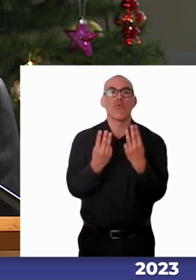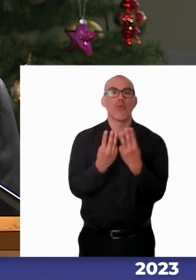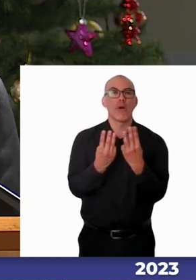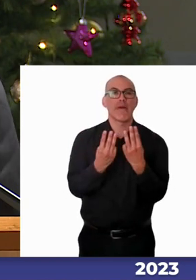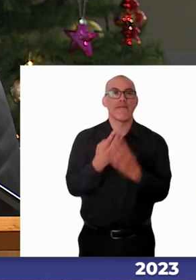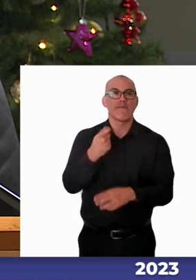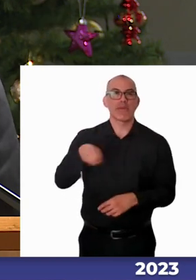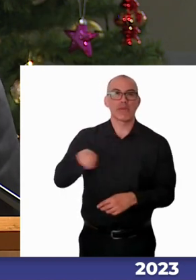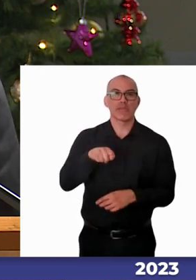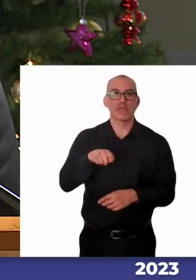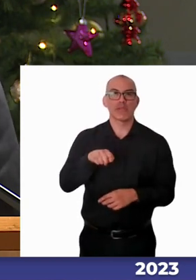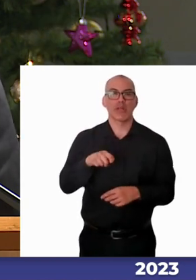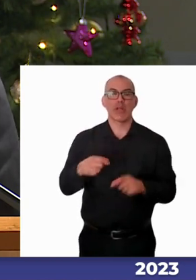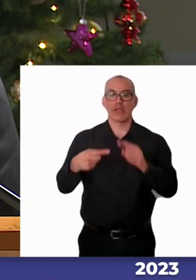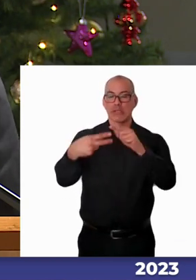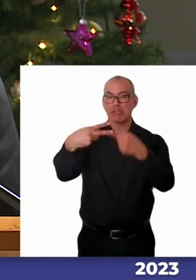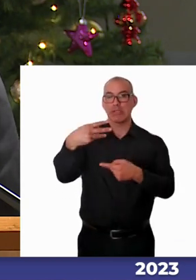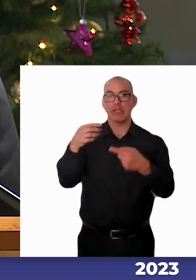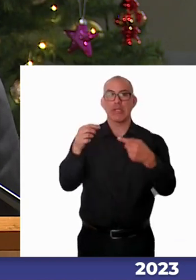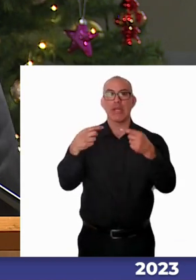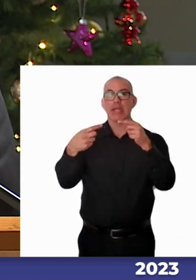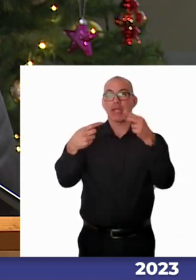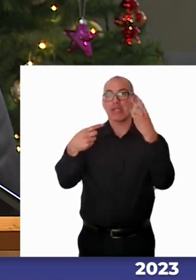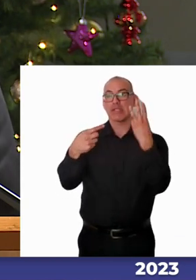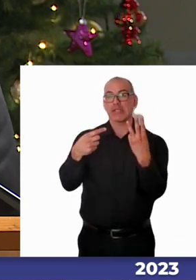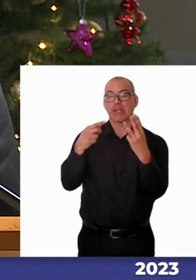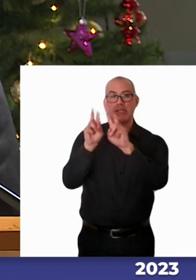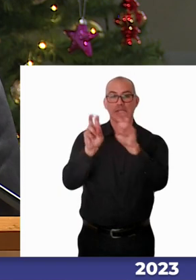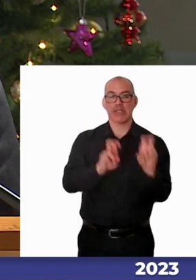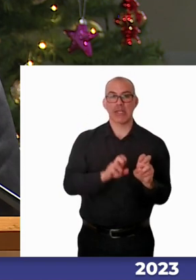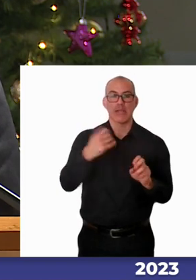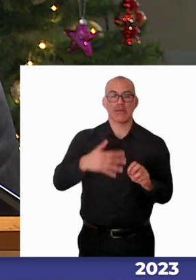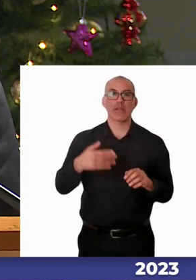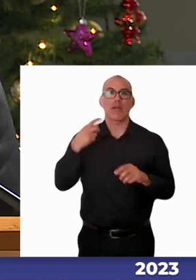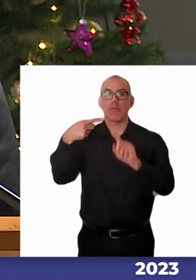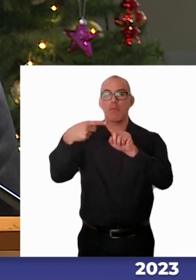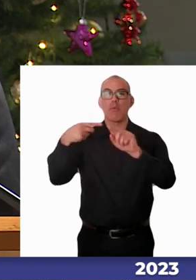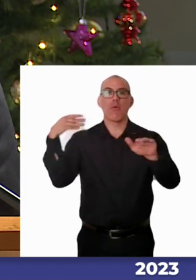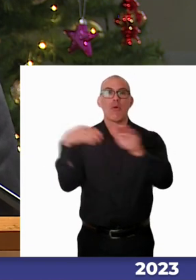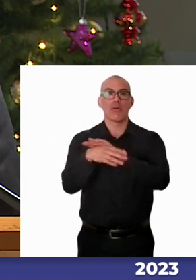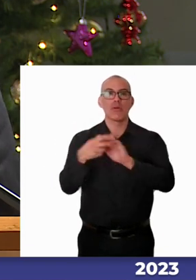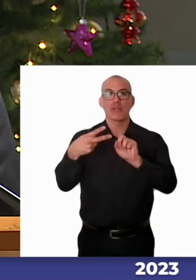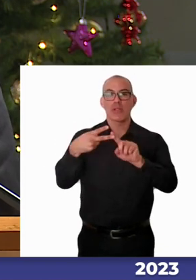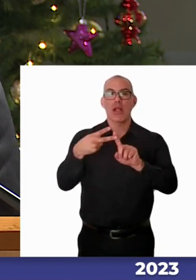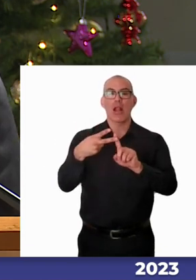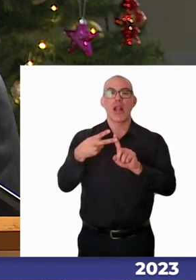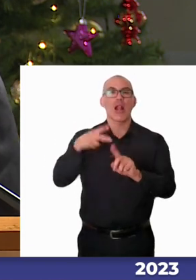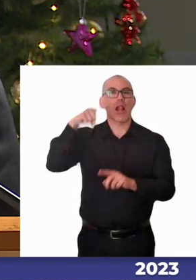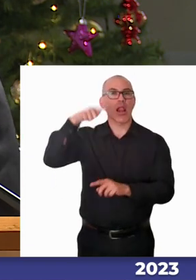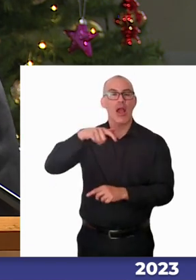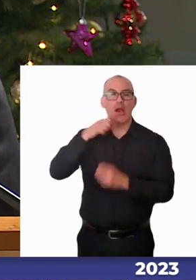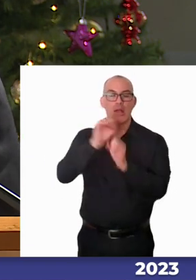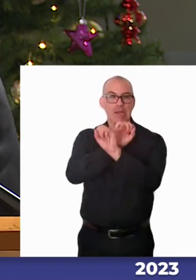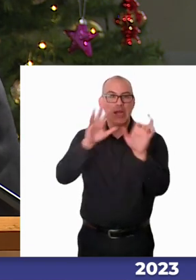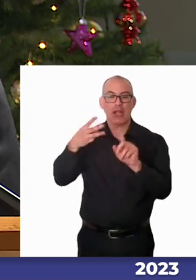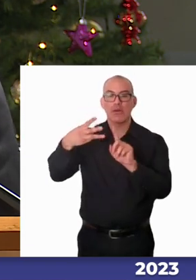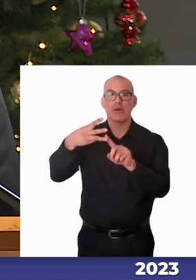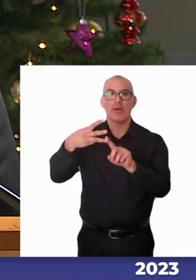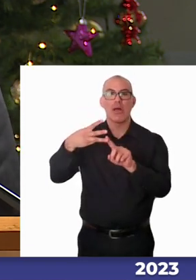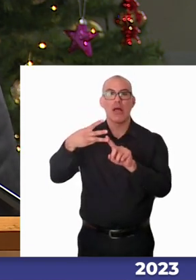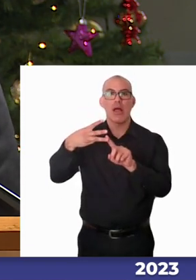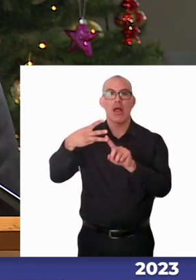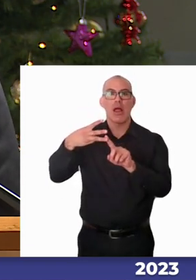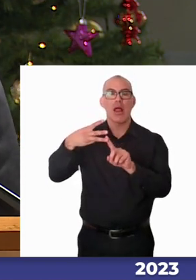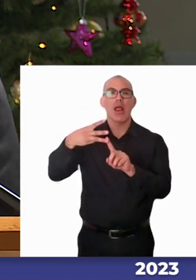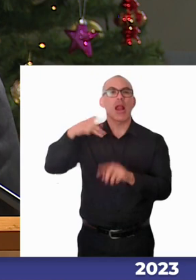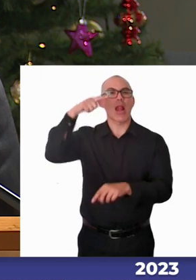a tres criterios fundamentales. Accesibilidad, lenguaje claro y lenguaje con perspectiva de género.